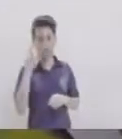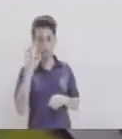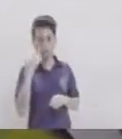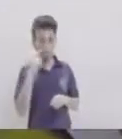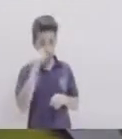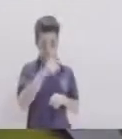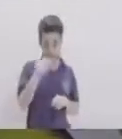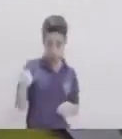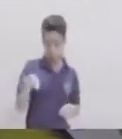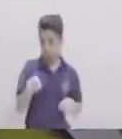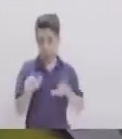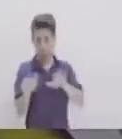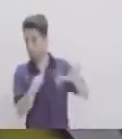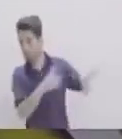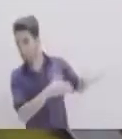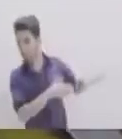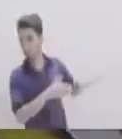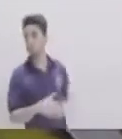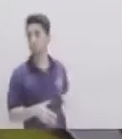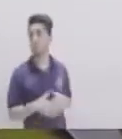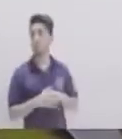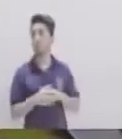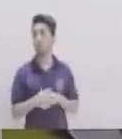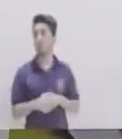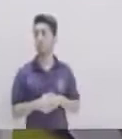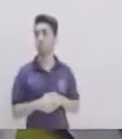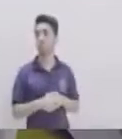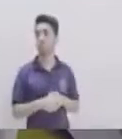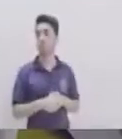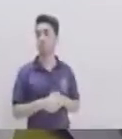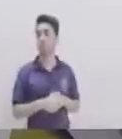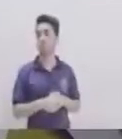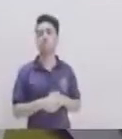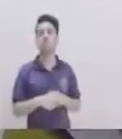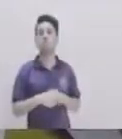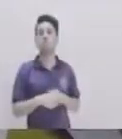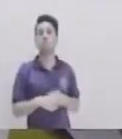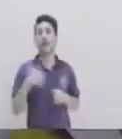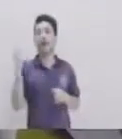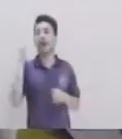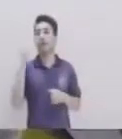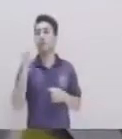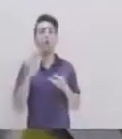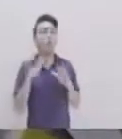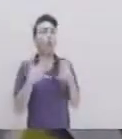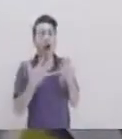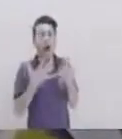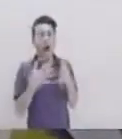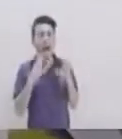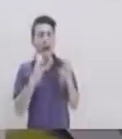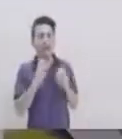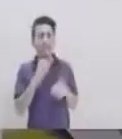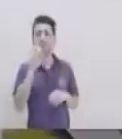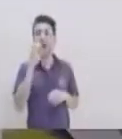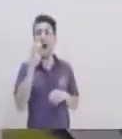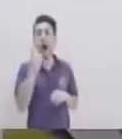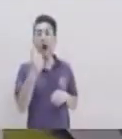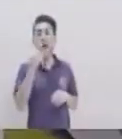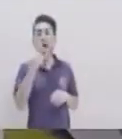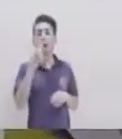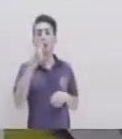este Tienen 90 grados Entonces Estos los podríamos sacar Muy bien Ahora De estos ¿Cuáles son acutángulos?